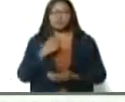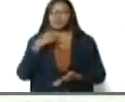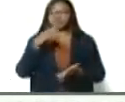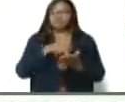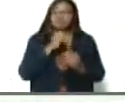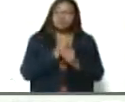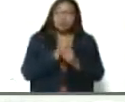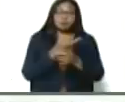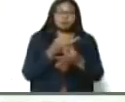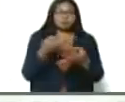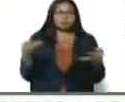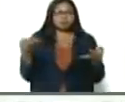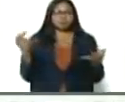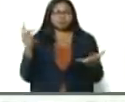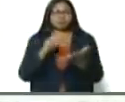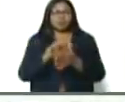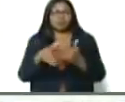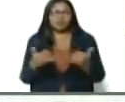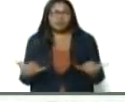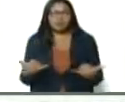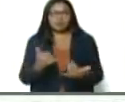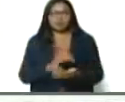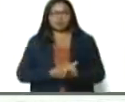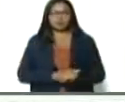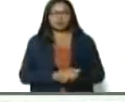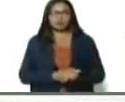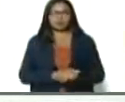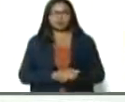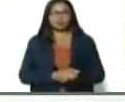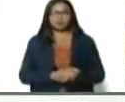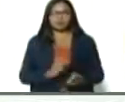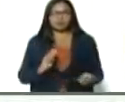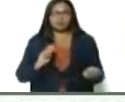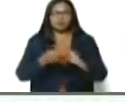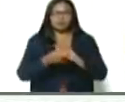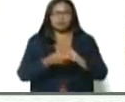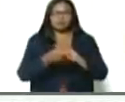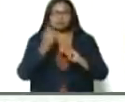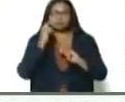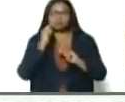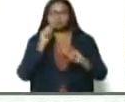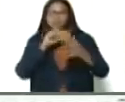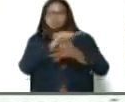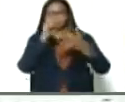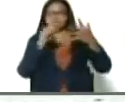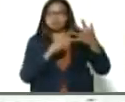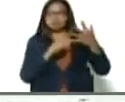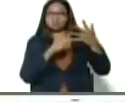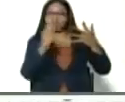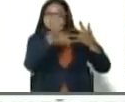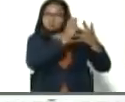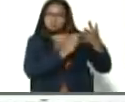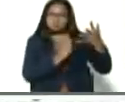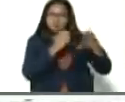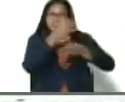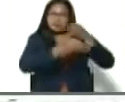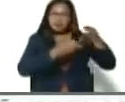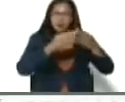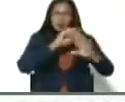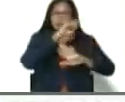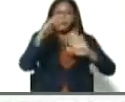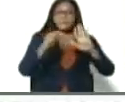extraordinario, una matriz que cruza los nueve vértices con los objetivos históricos,